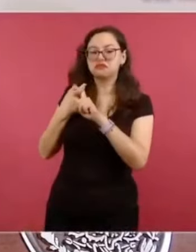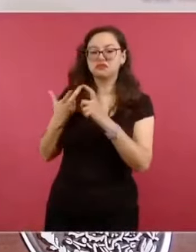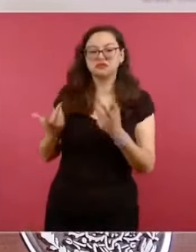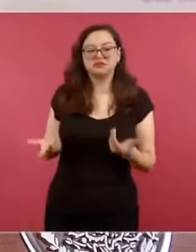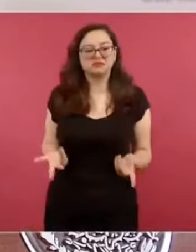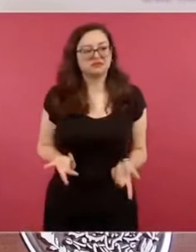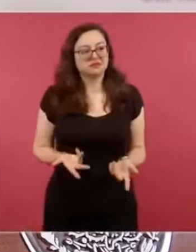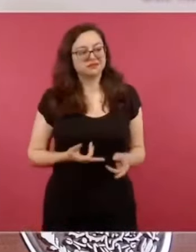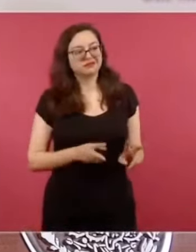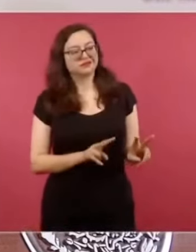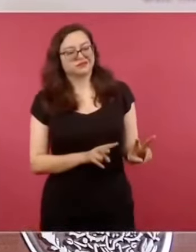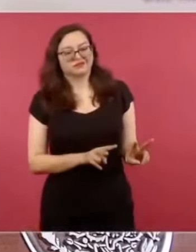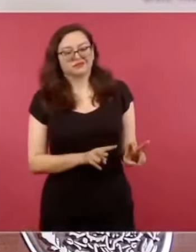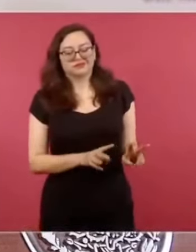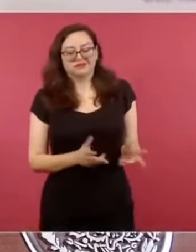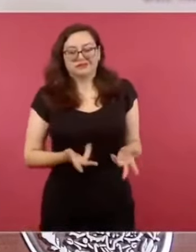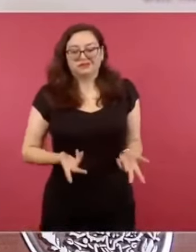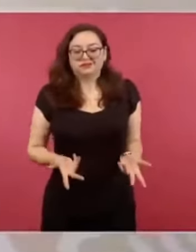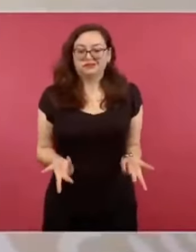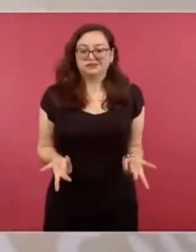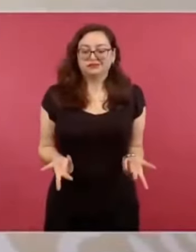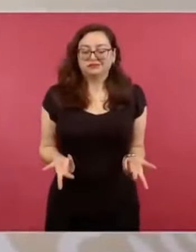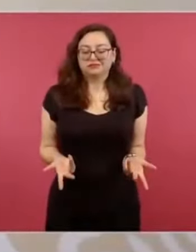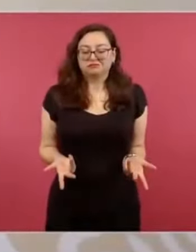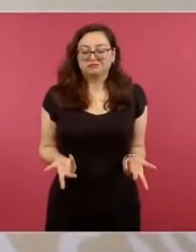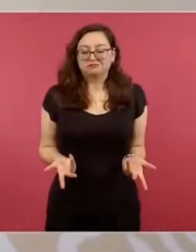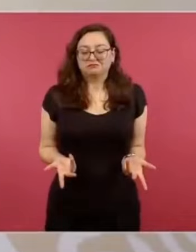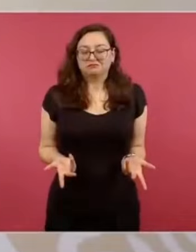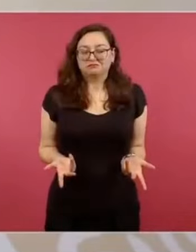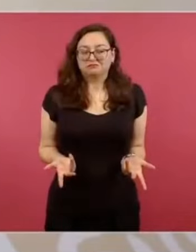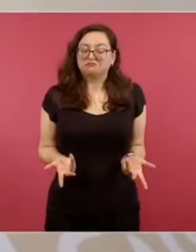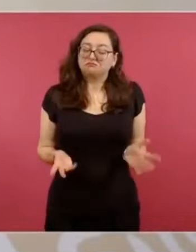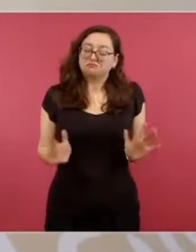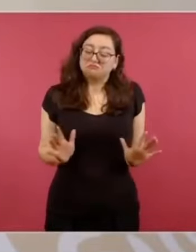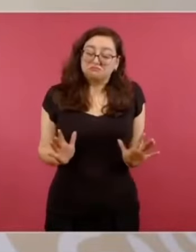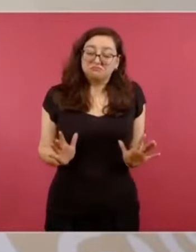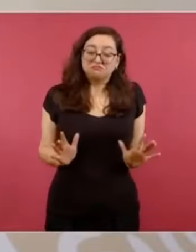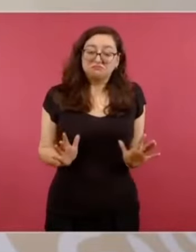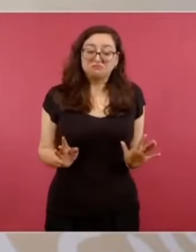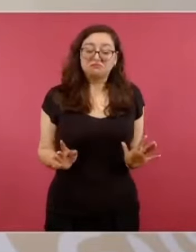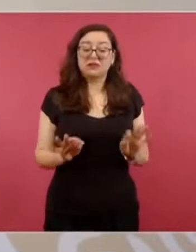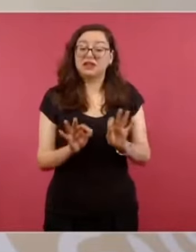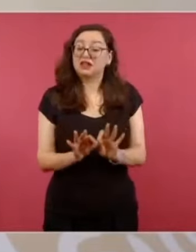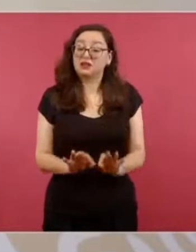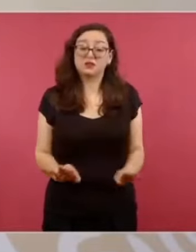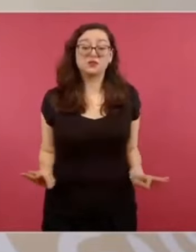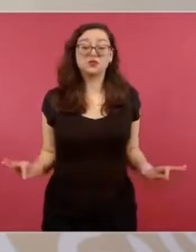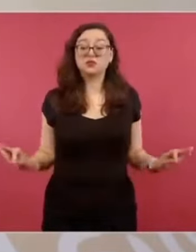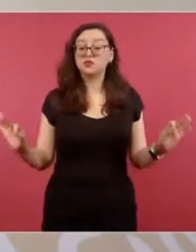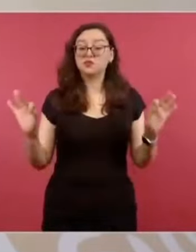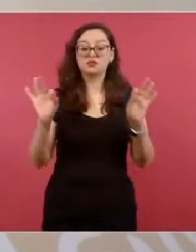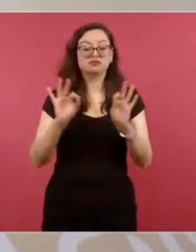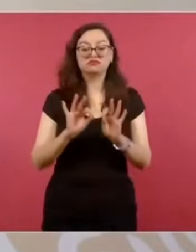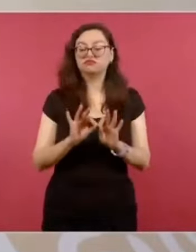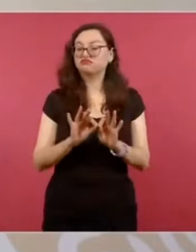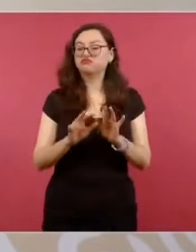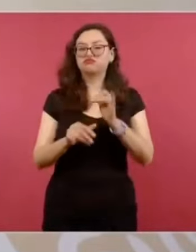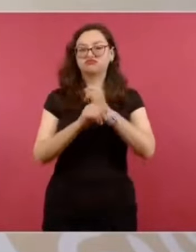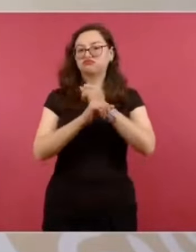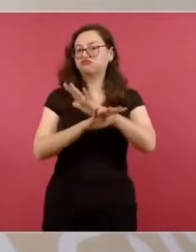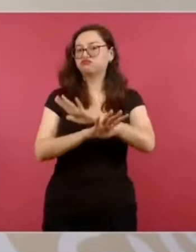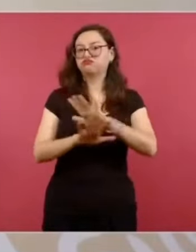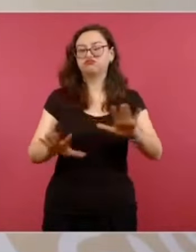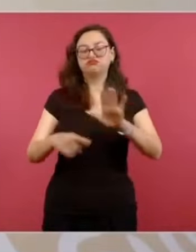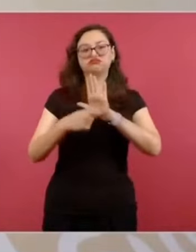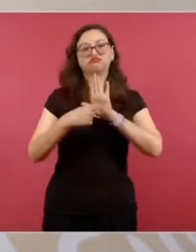Pero es muy importante, sobre todo pensando en las nuevas generaciones,